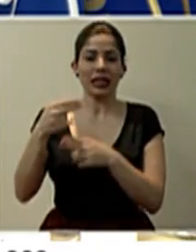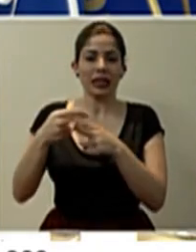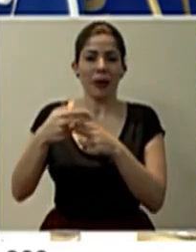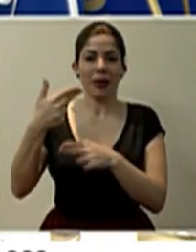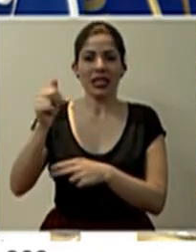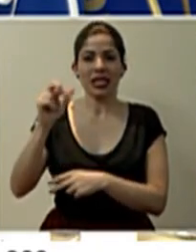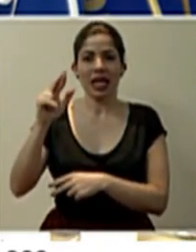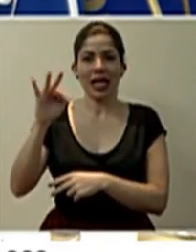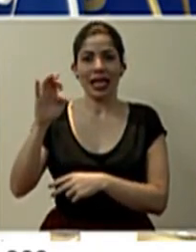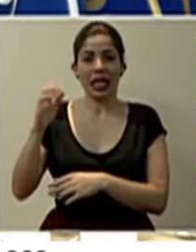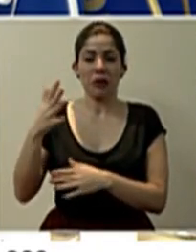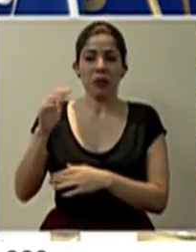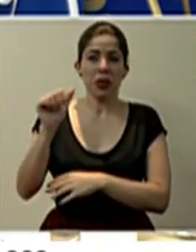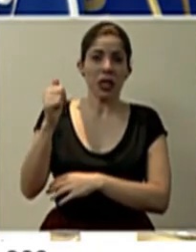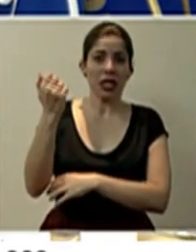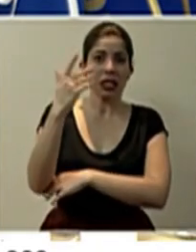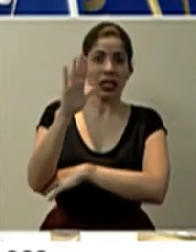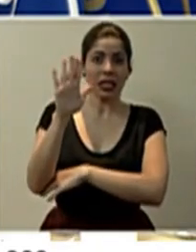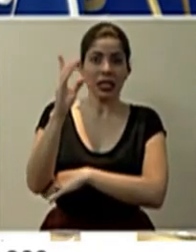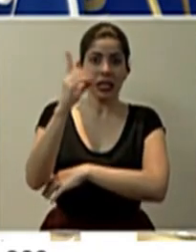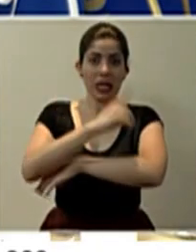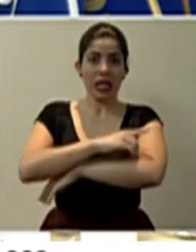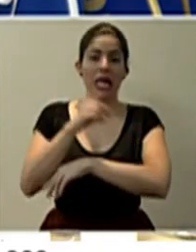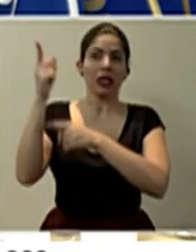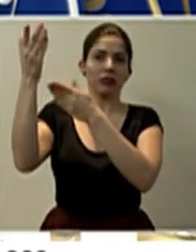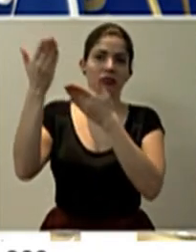10, 15 días pudiésemos tener ya los resultados en el país.